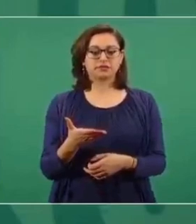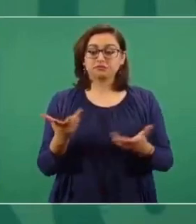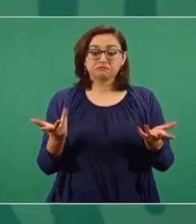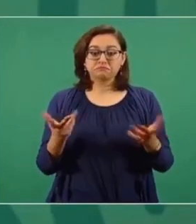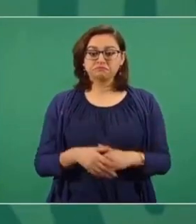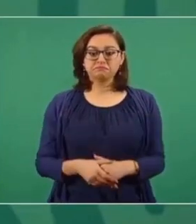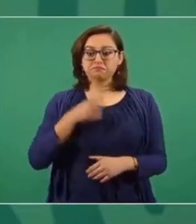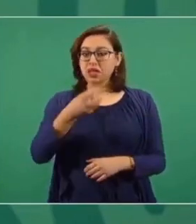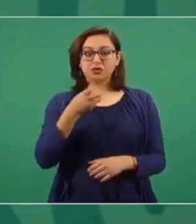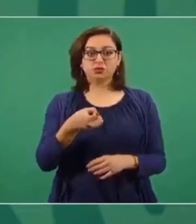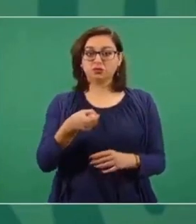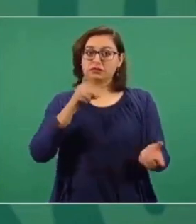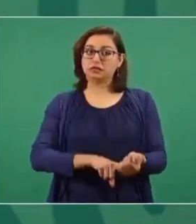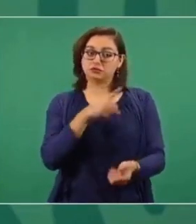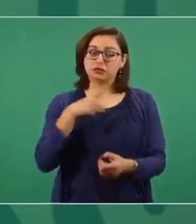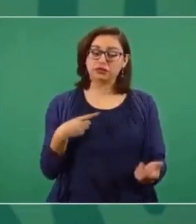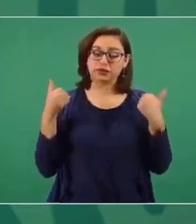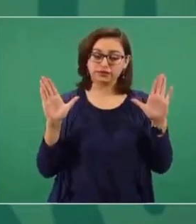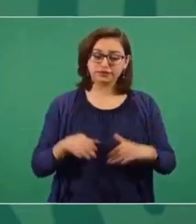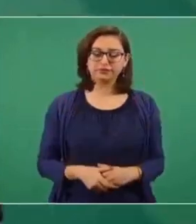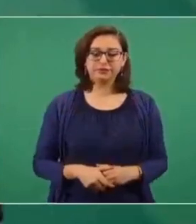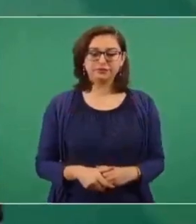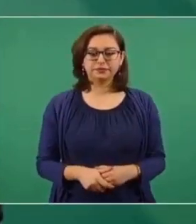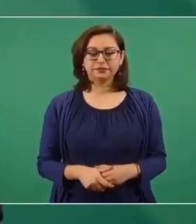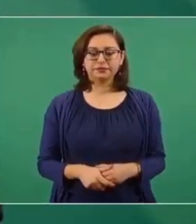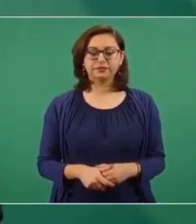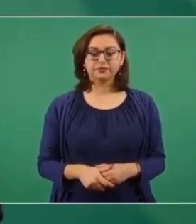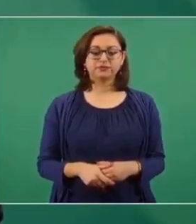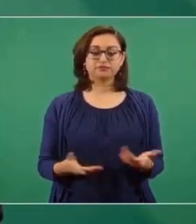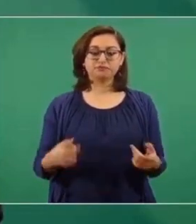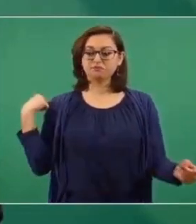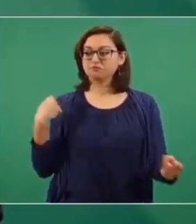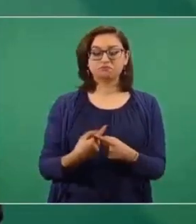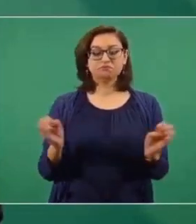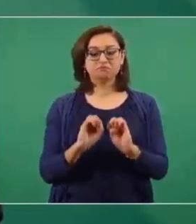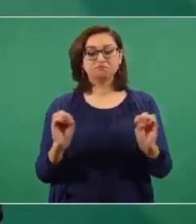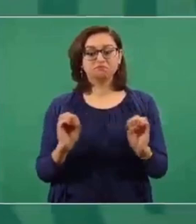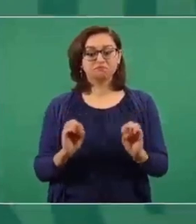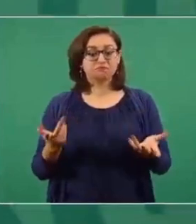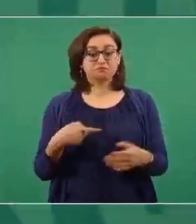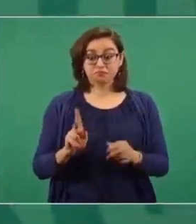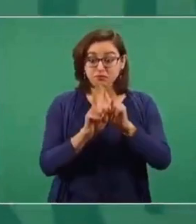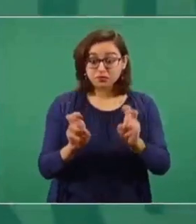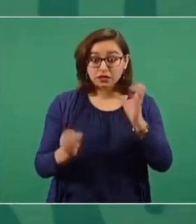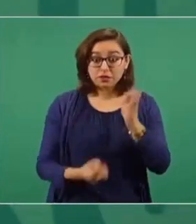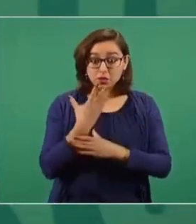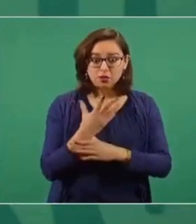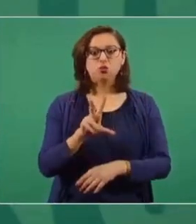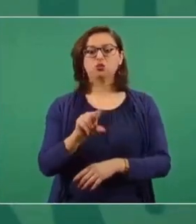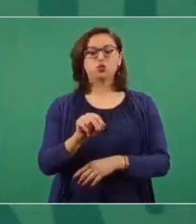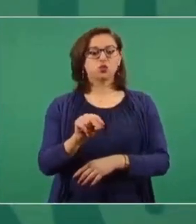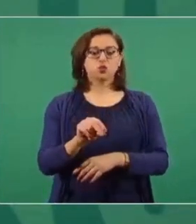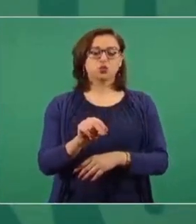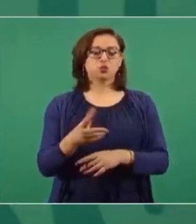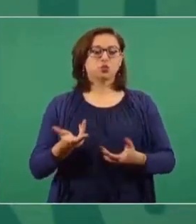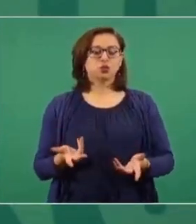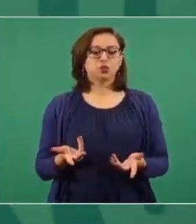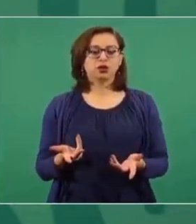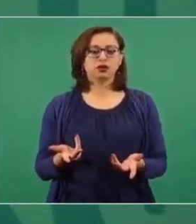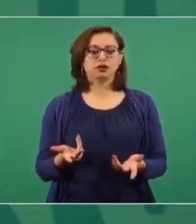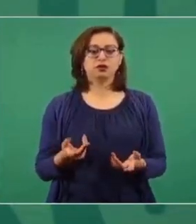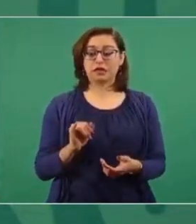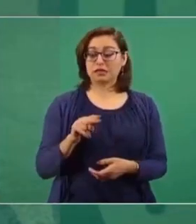Eso es lo que tiene que procurarse y no los han habido. Pero esto no es nuevo. Saben que